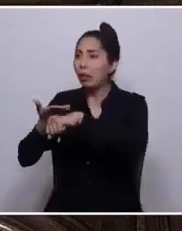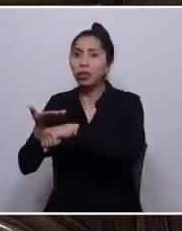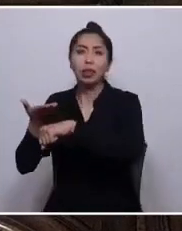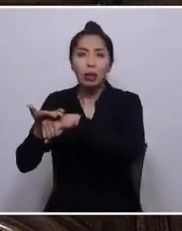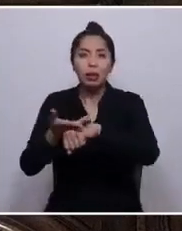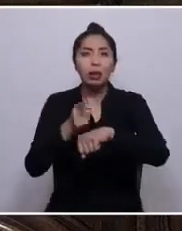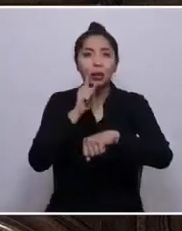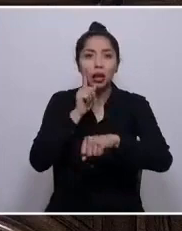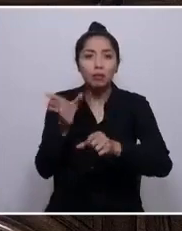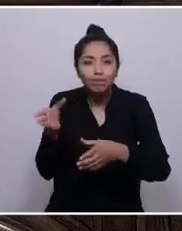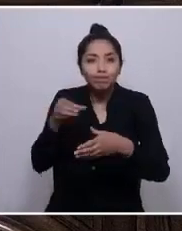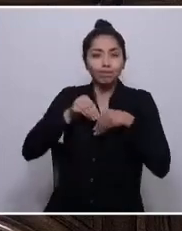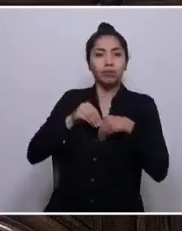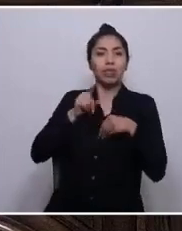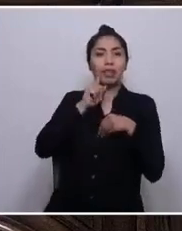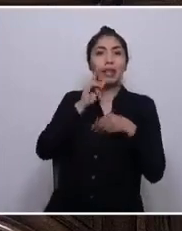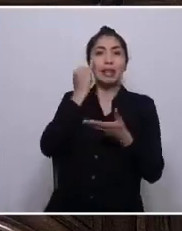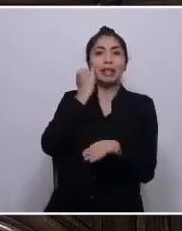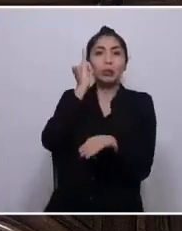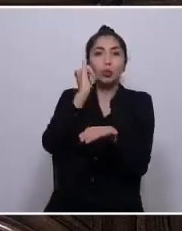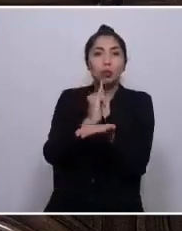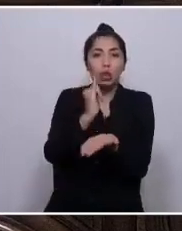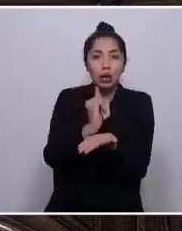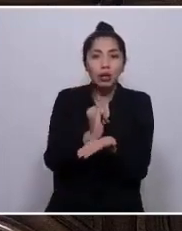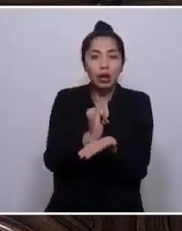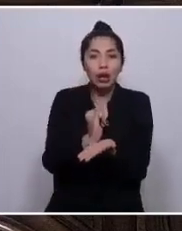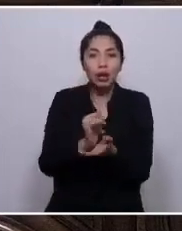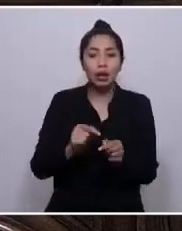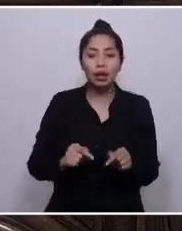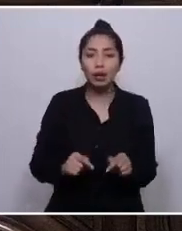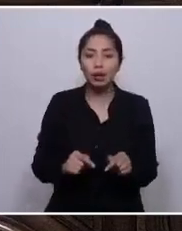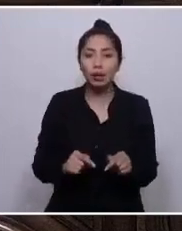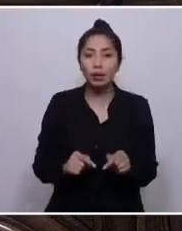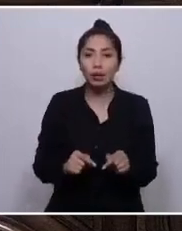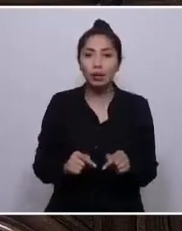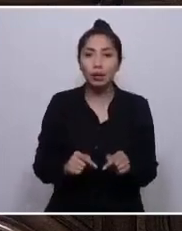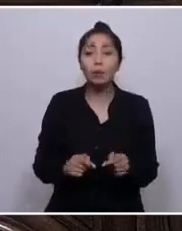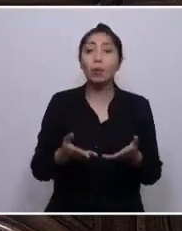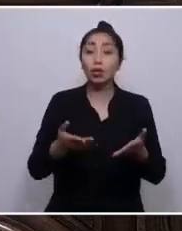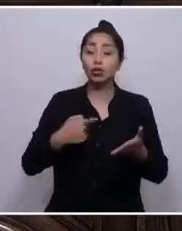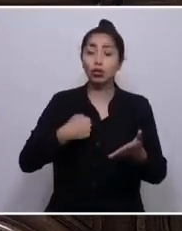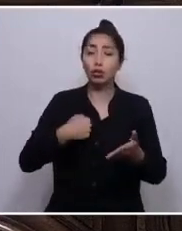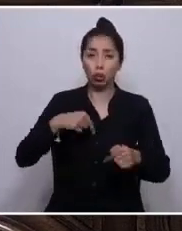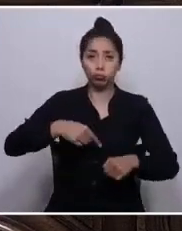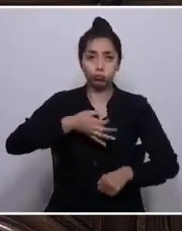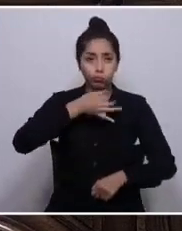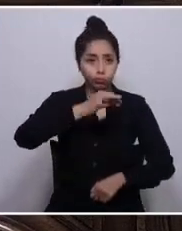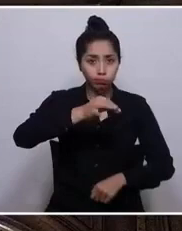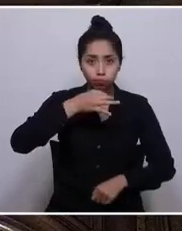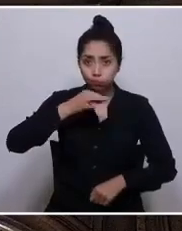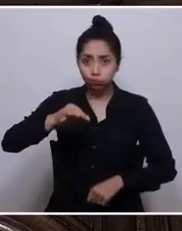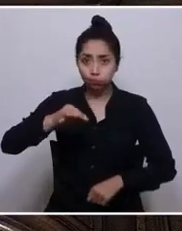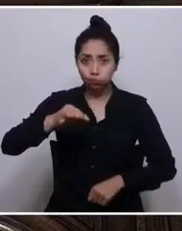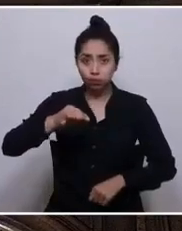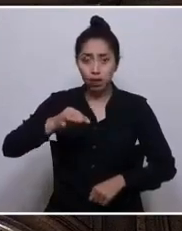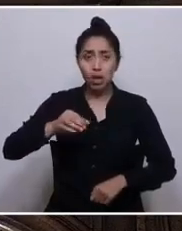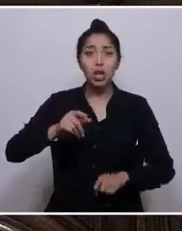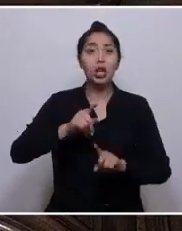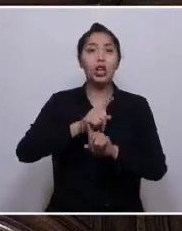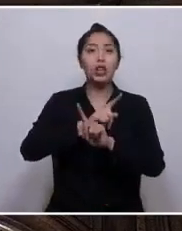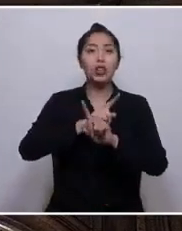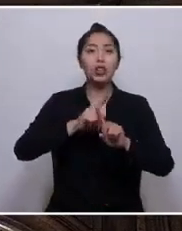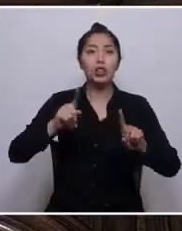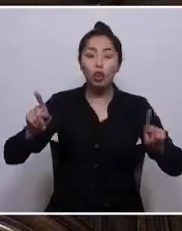institucionalidad higienizadora y por ello hoy me atrevo a decirles, no hablen